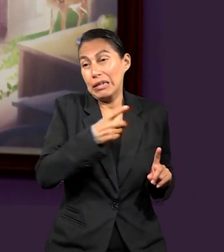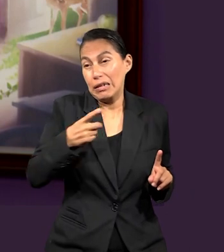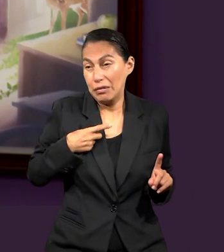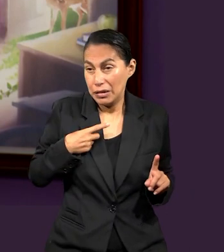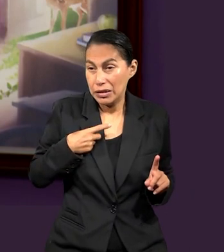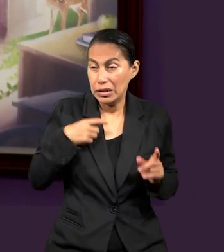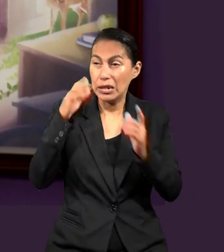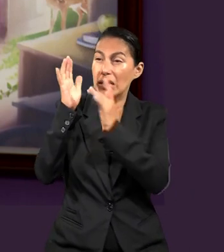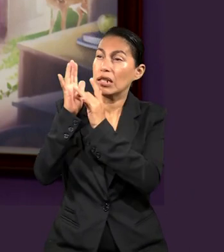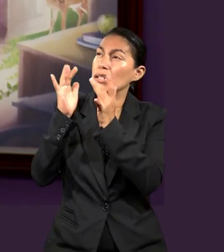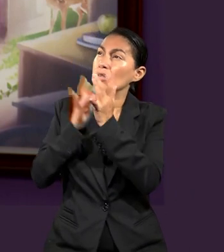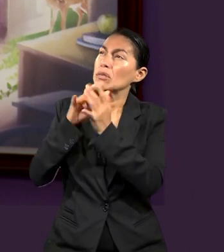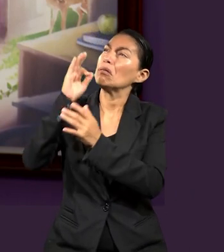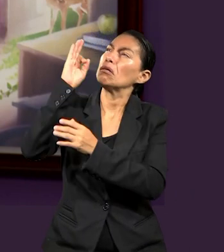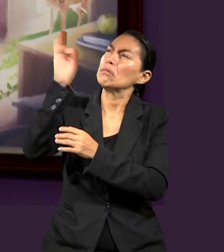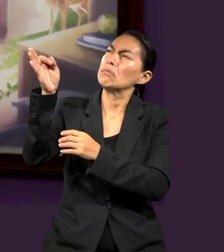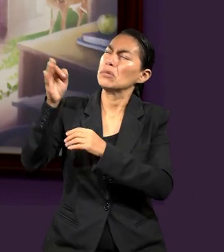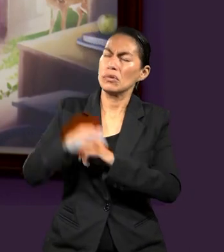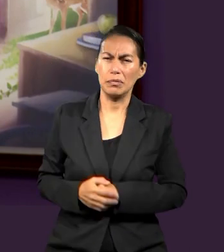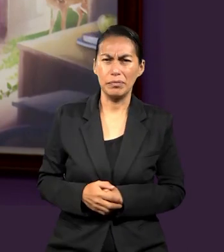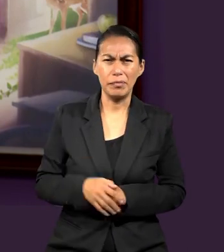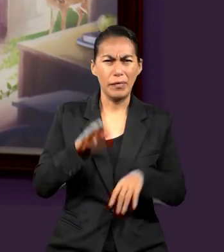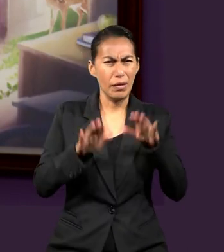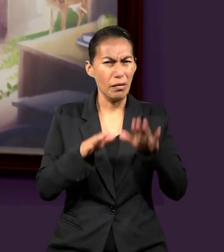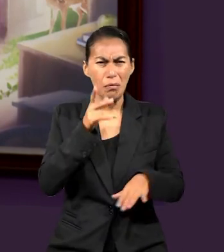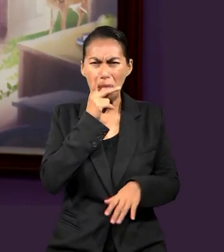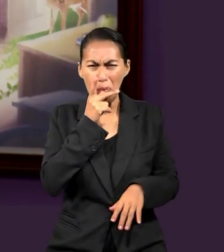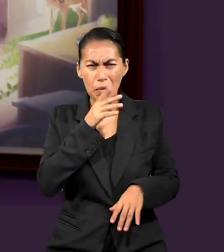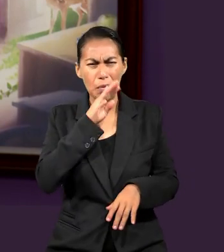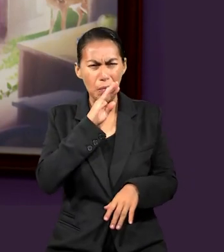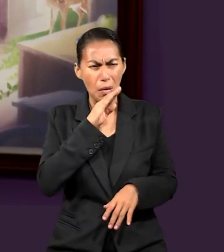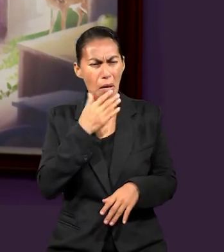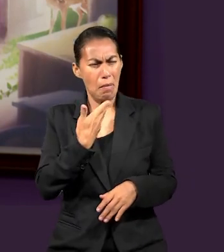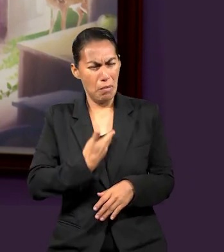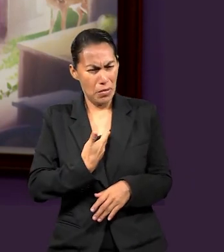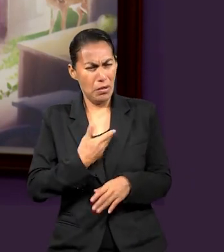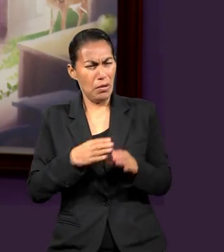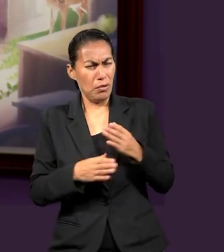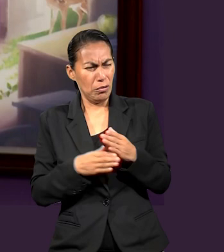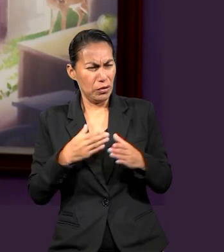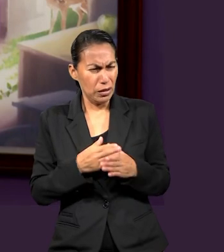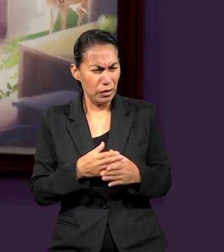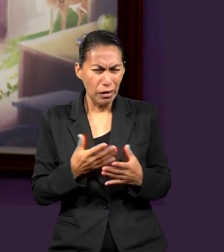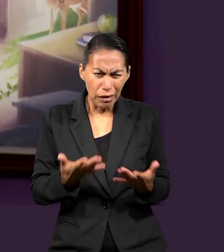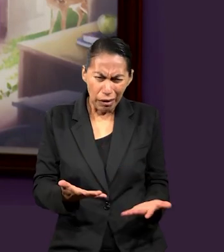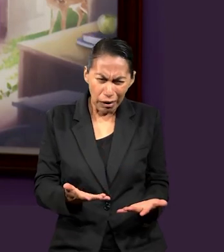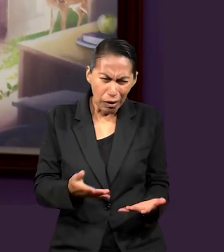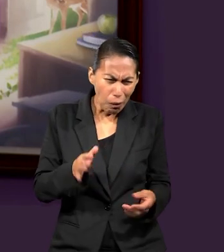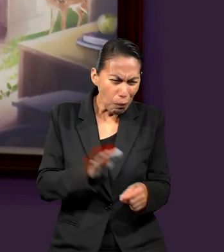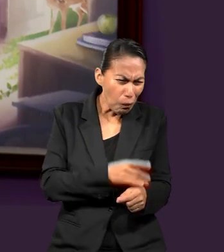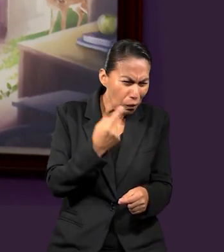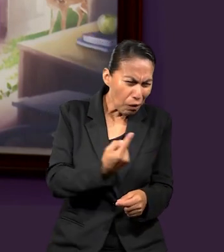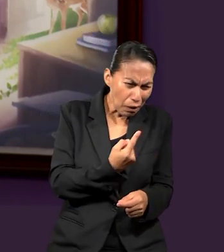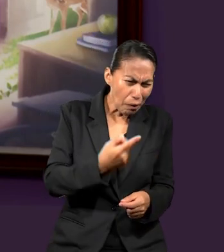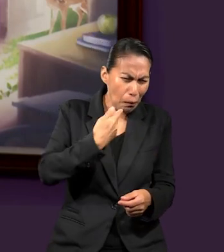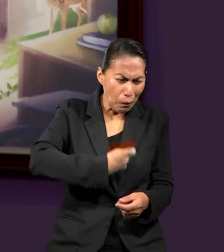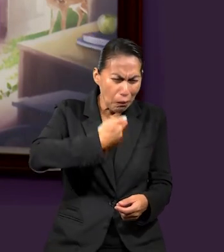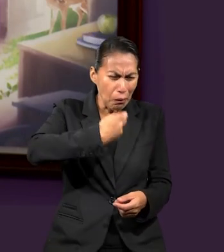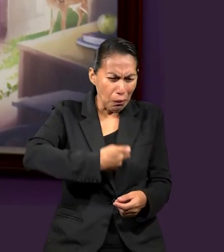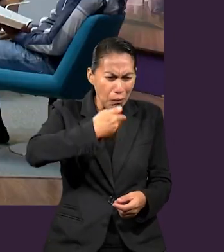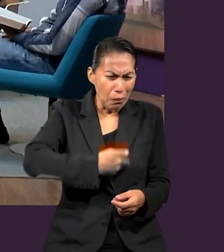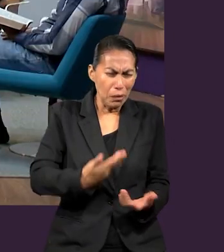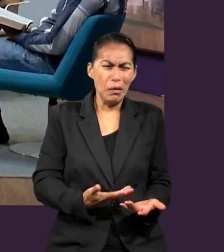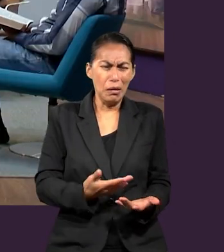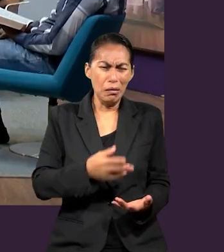a veces, en nuestras condiciones de humanos, decimos, mi papá me está pidiendo cosas imposibles, o sea, no me quiere, ¿por qué me pide todo esto?